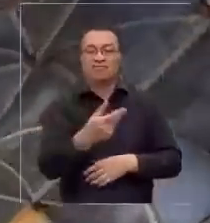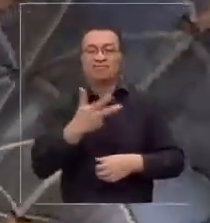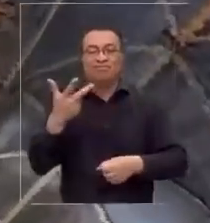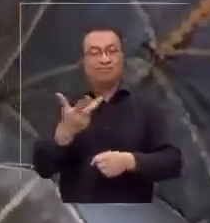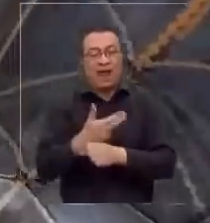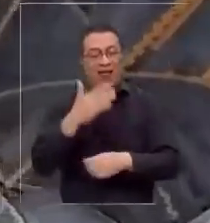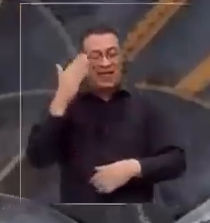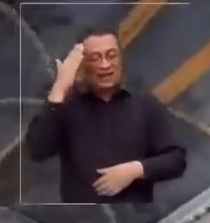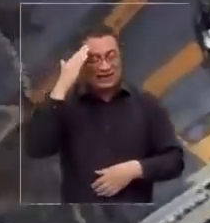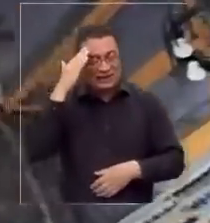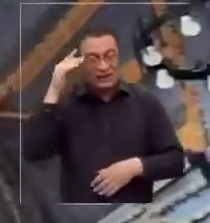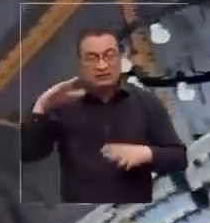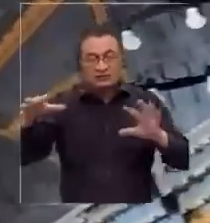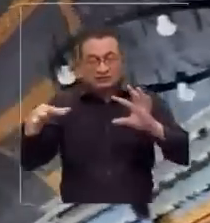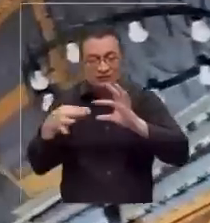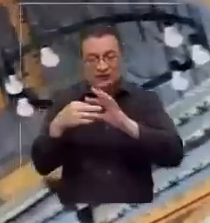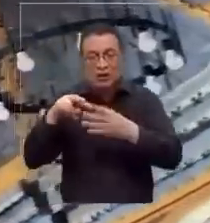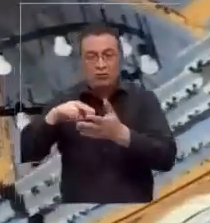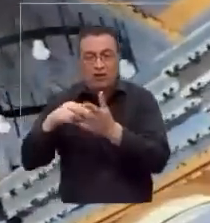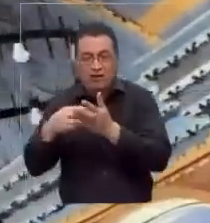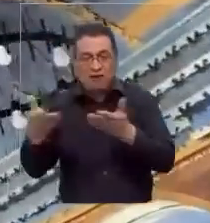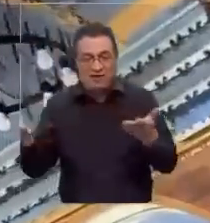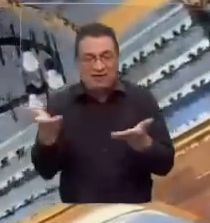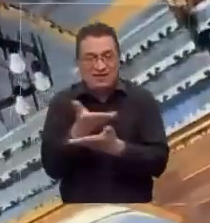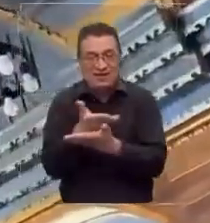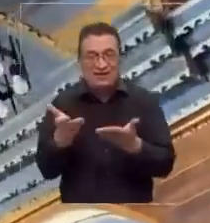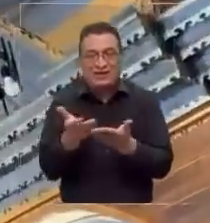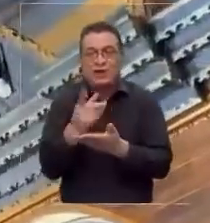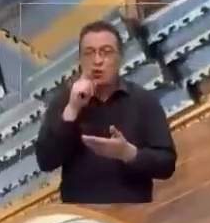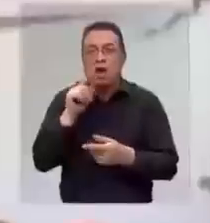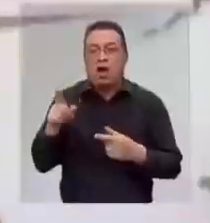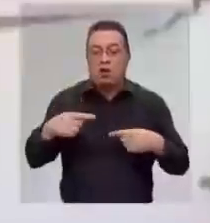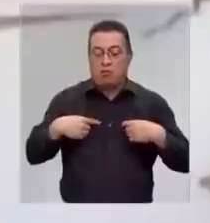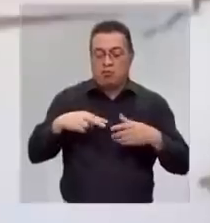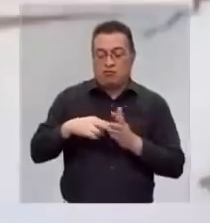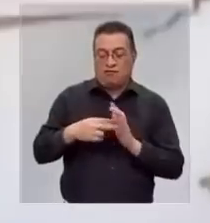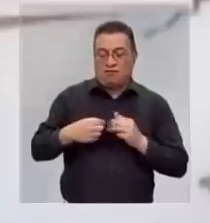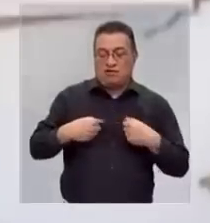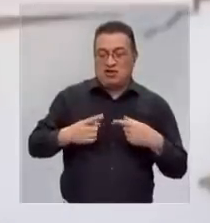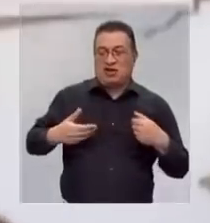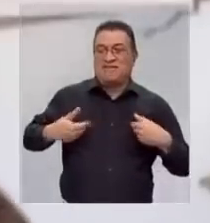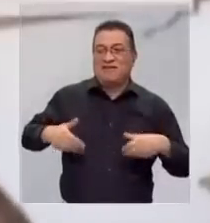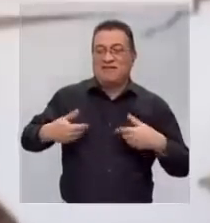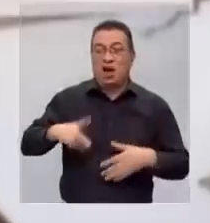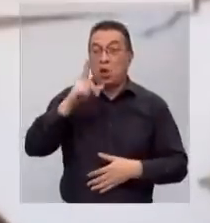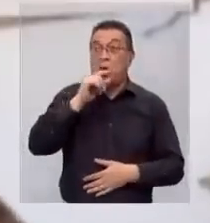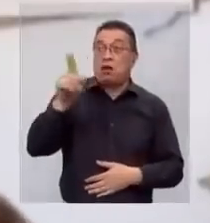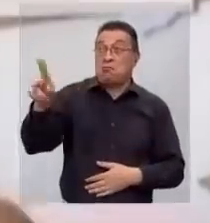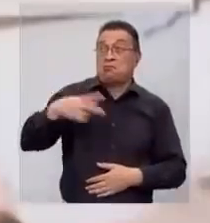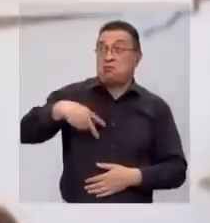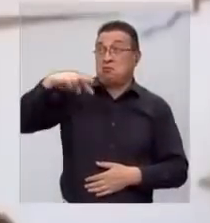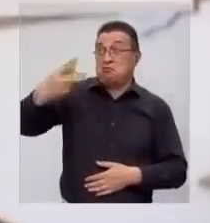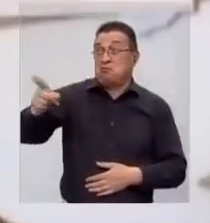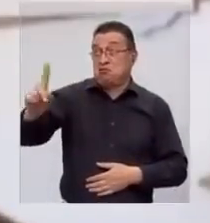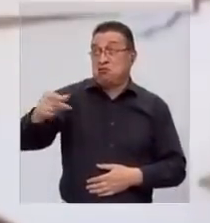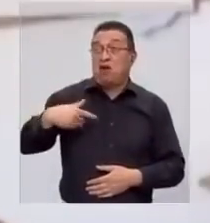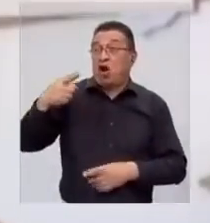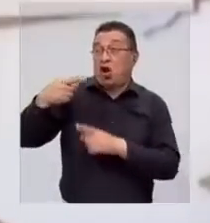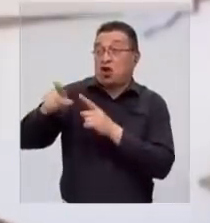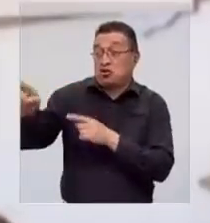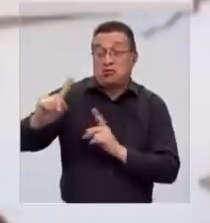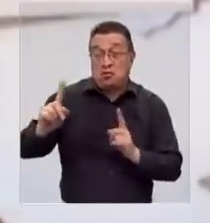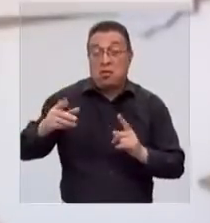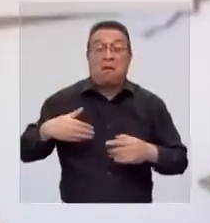en el fondo, en esta relación problemática es como de otros, no es mío también. Entonces, como no es mío y es de otra persona,